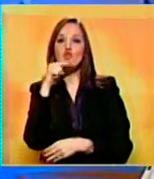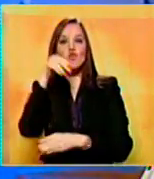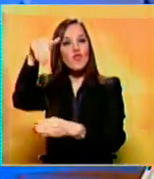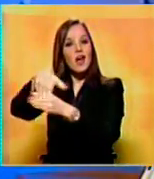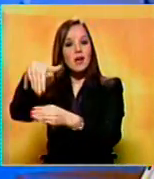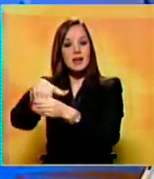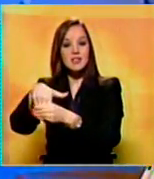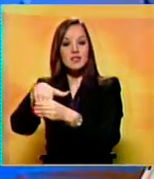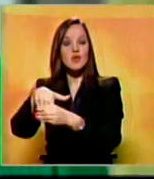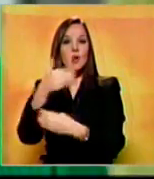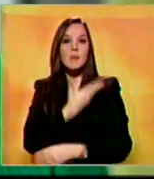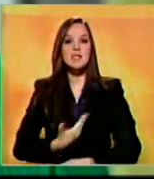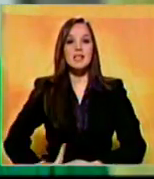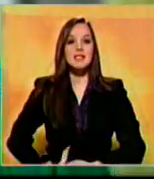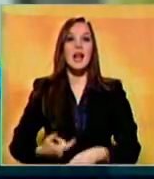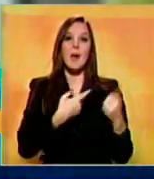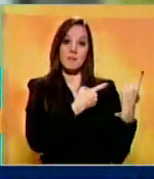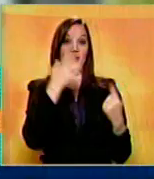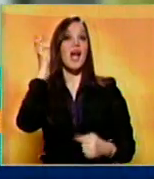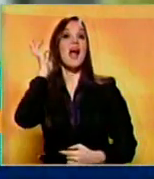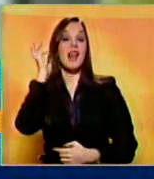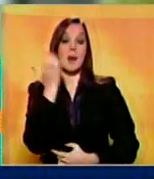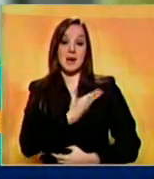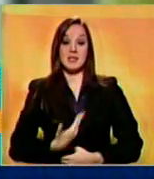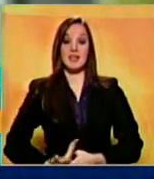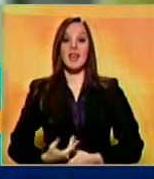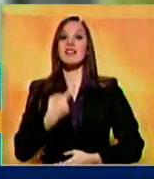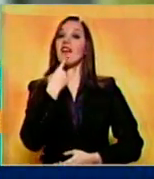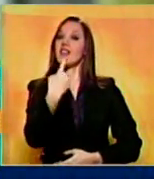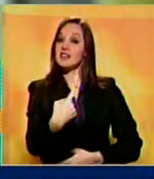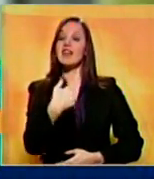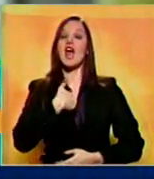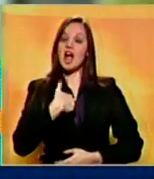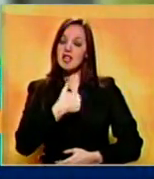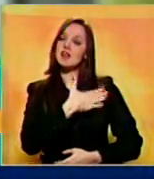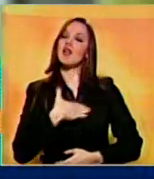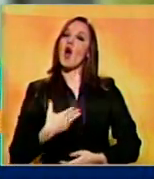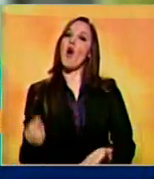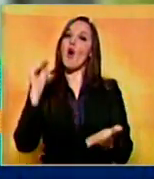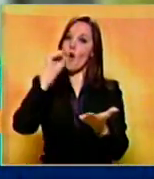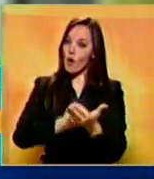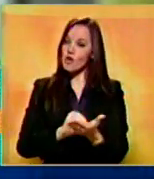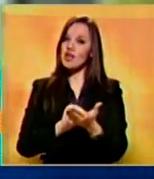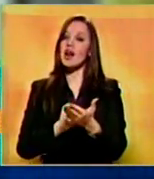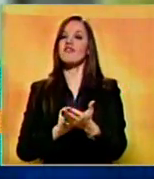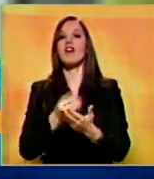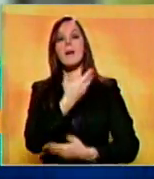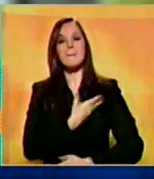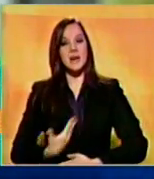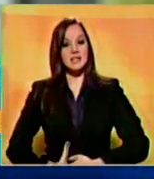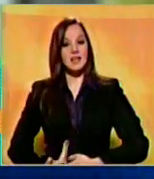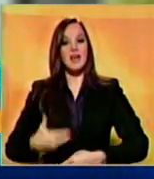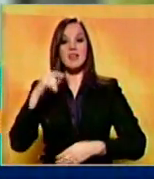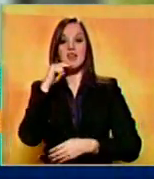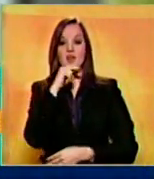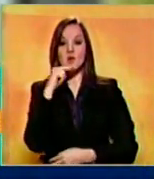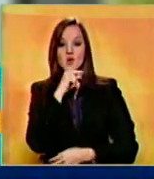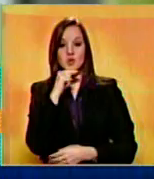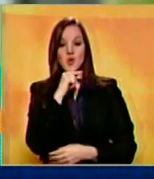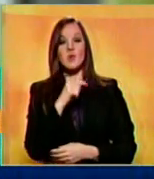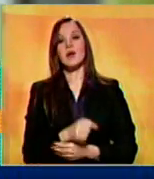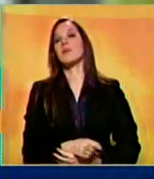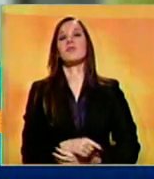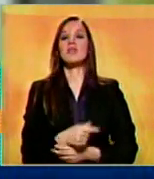reelección, comenzó su proselitismo en internet y abogó por una disputa de alto nivel en los debates que anteceden las